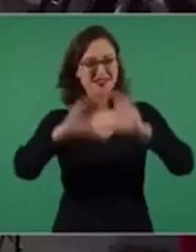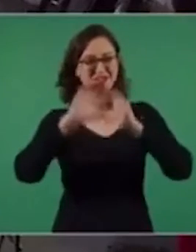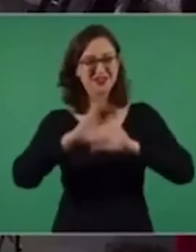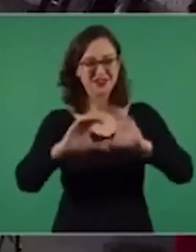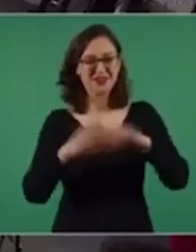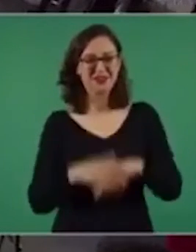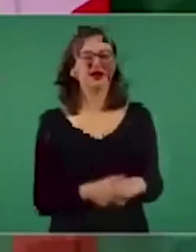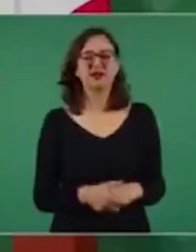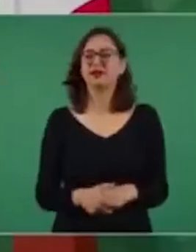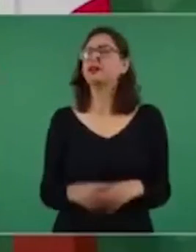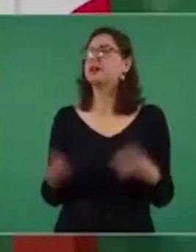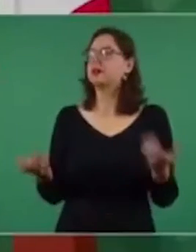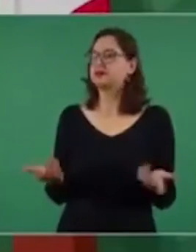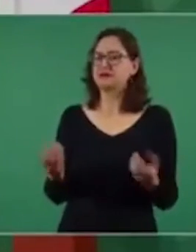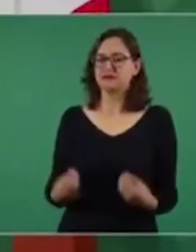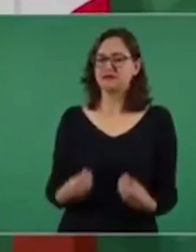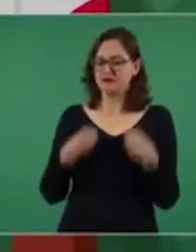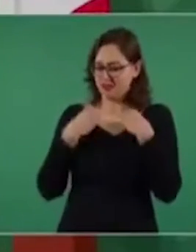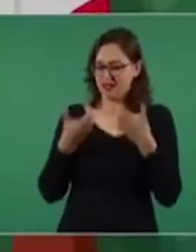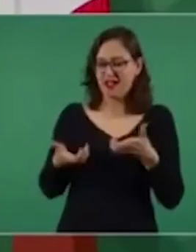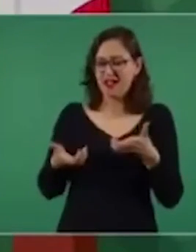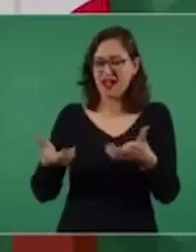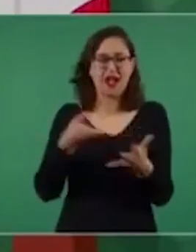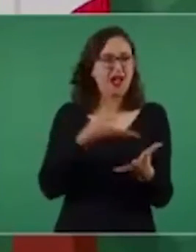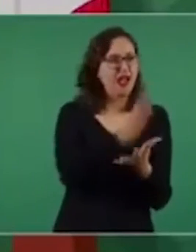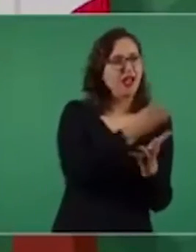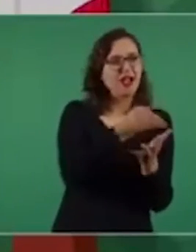pones eso? Los caminos de la vida.